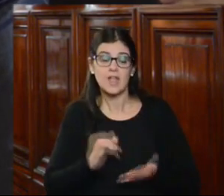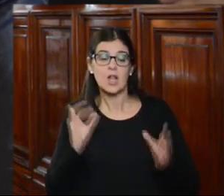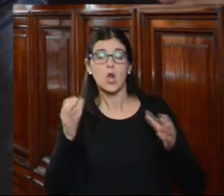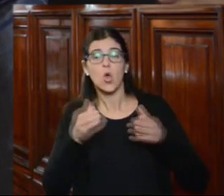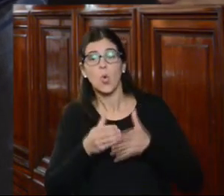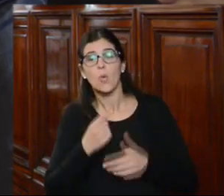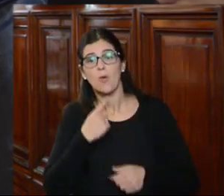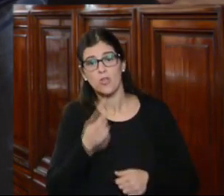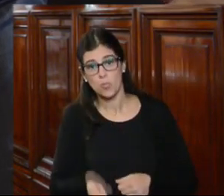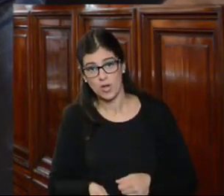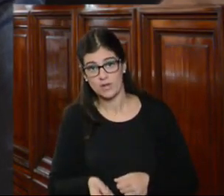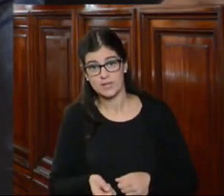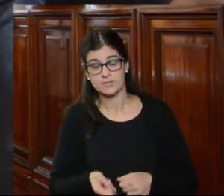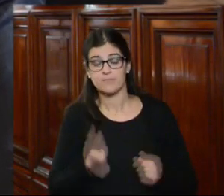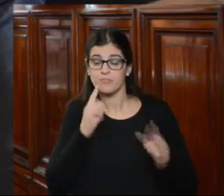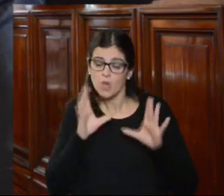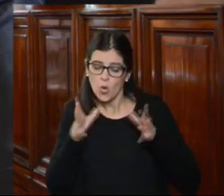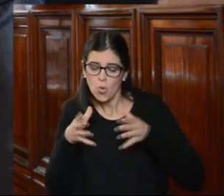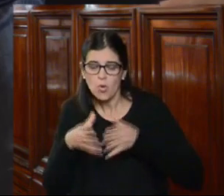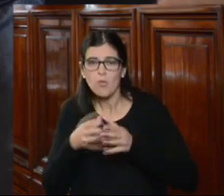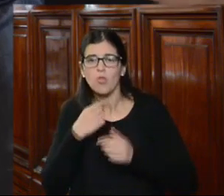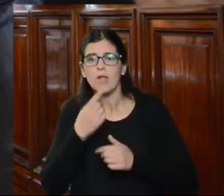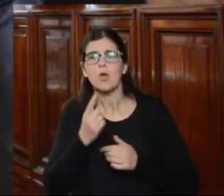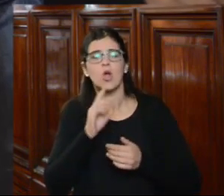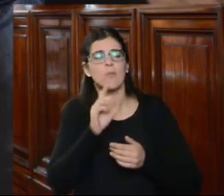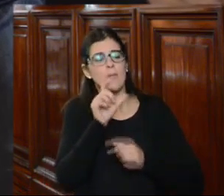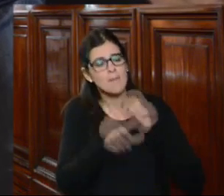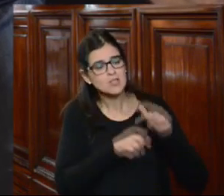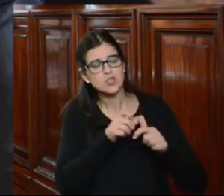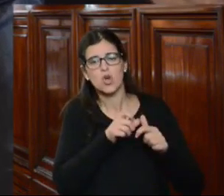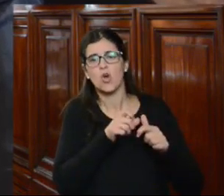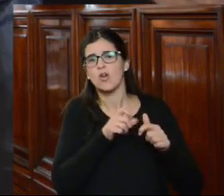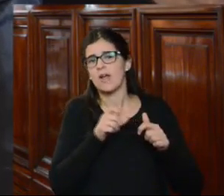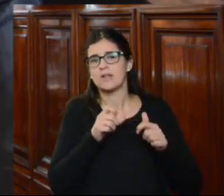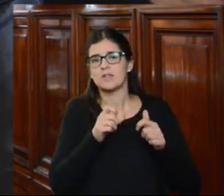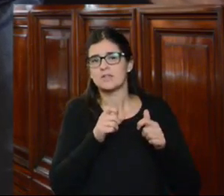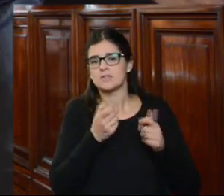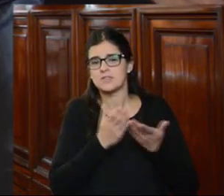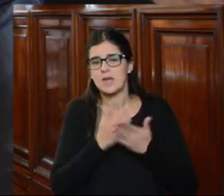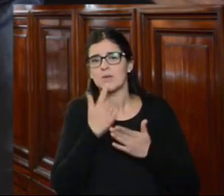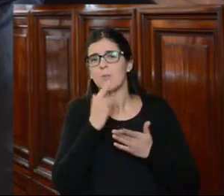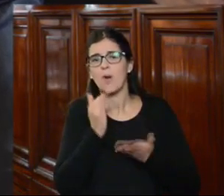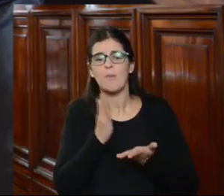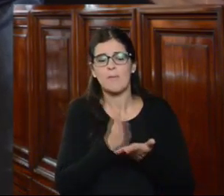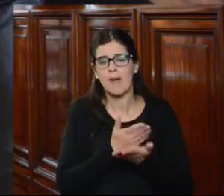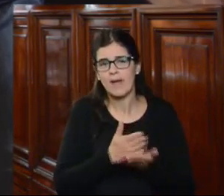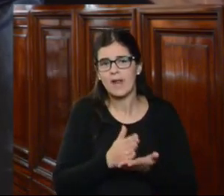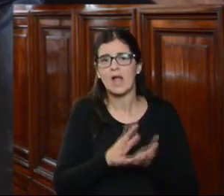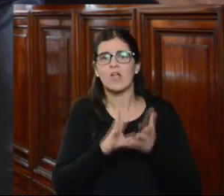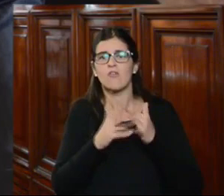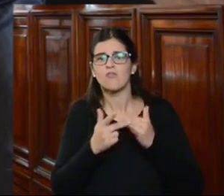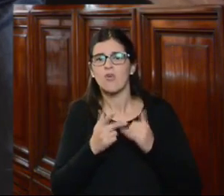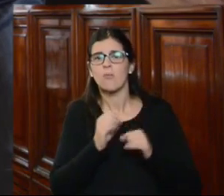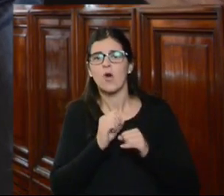vulnerables grupos vulnerables como personas tradicionalmente marginadas del acceso a la